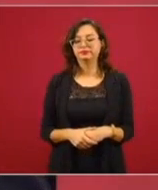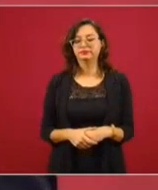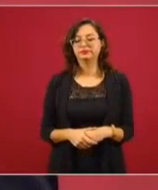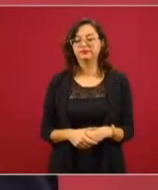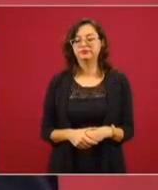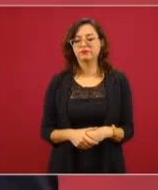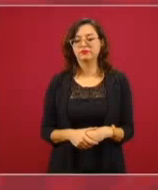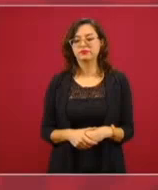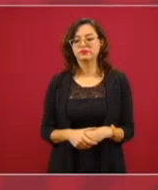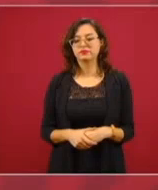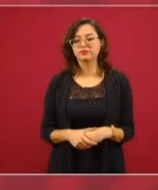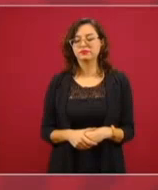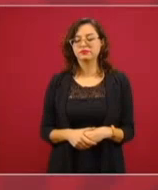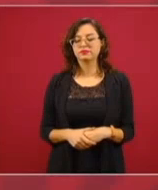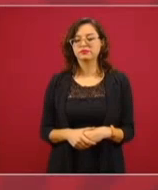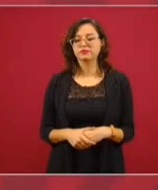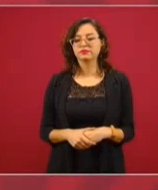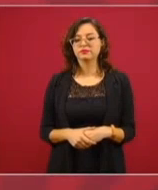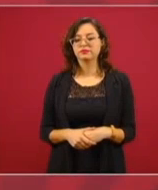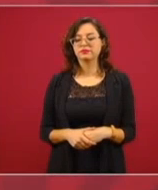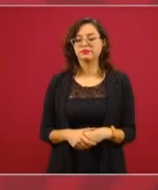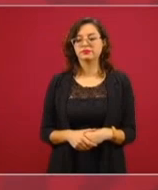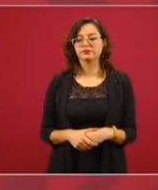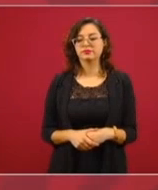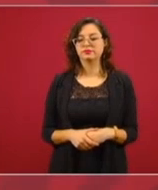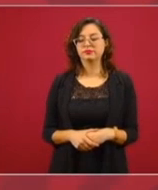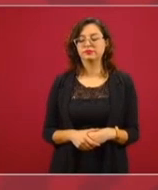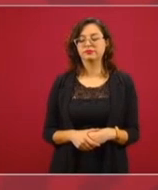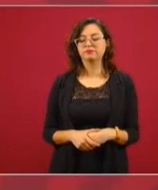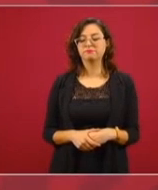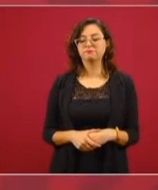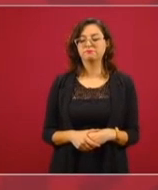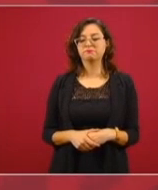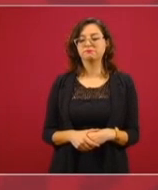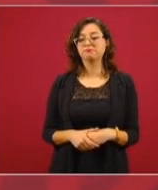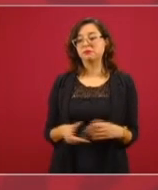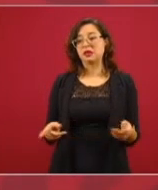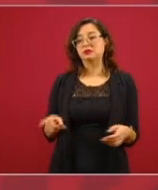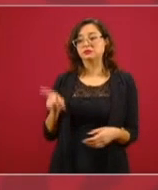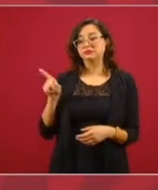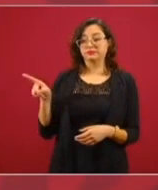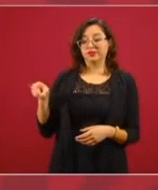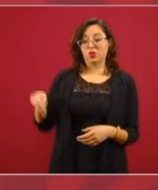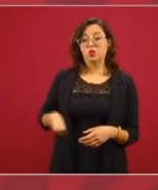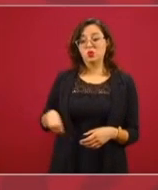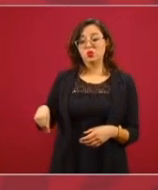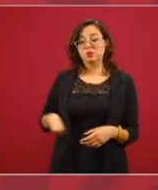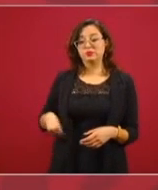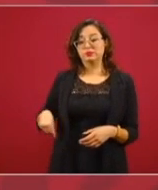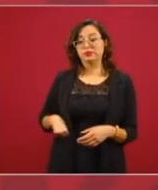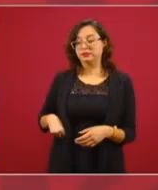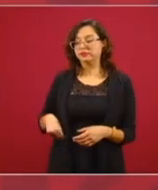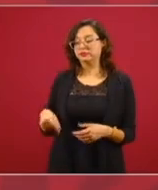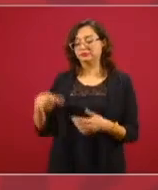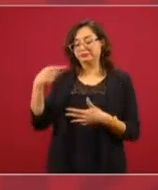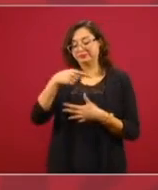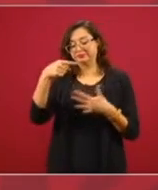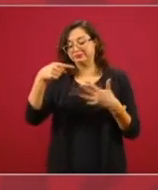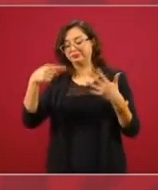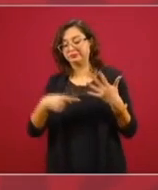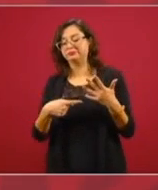y por los que se le acusa. Va a informar